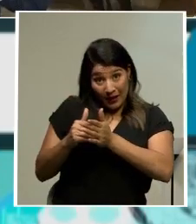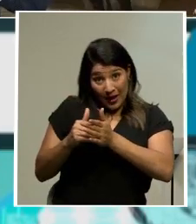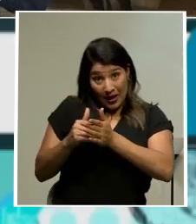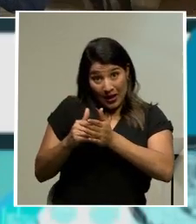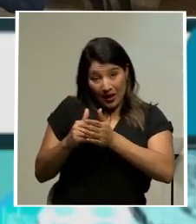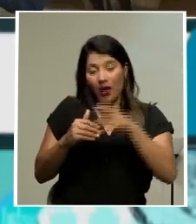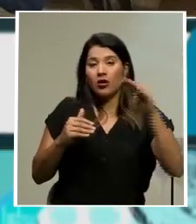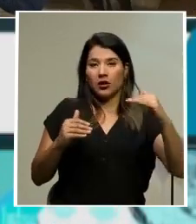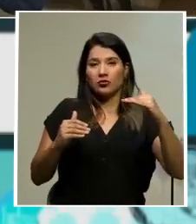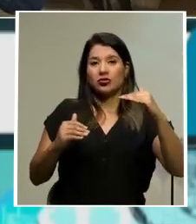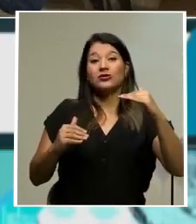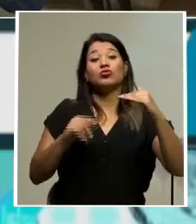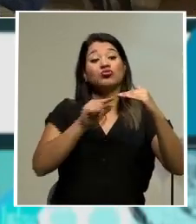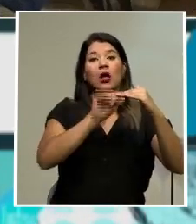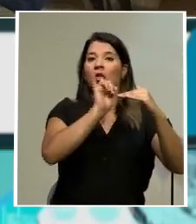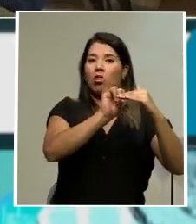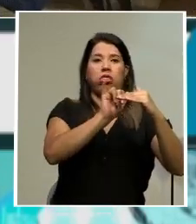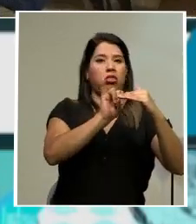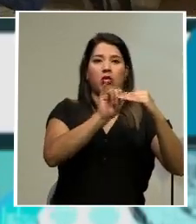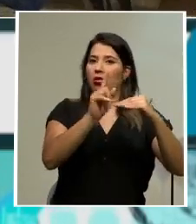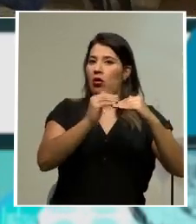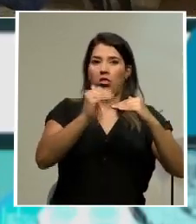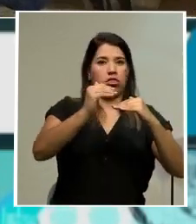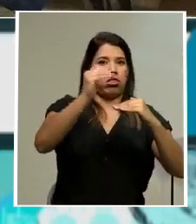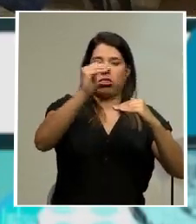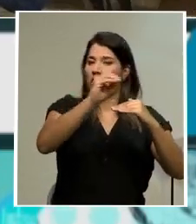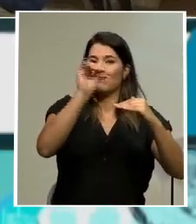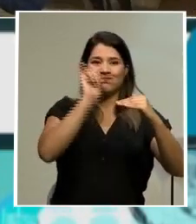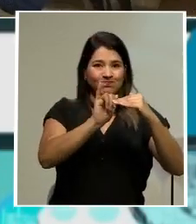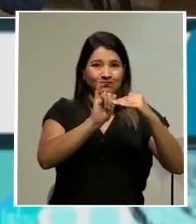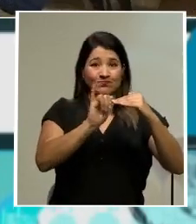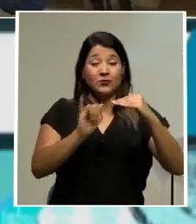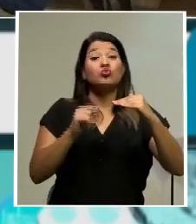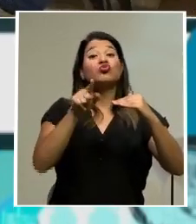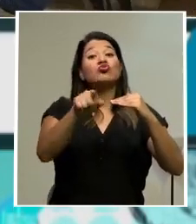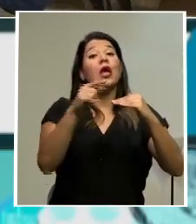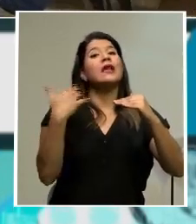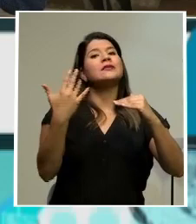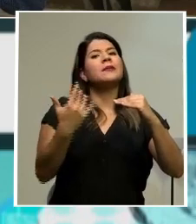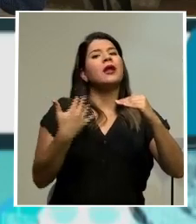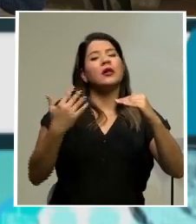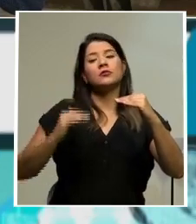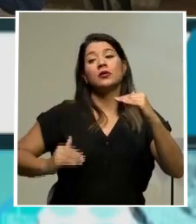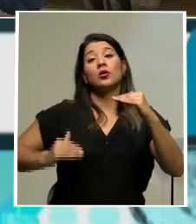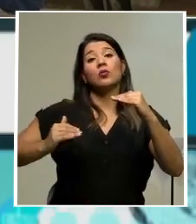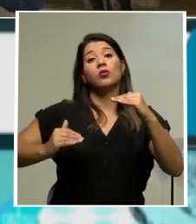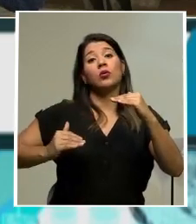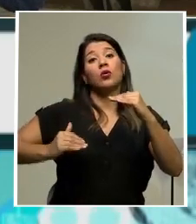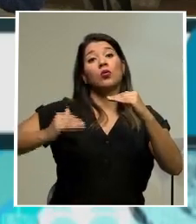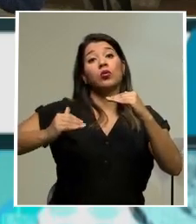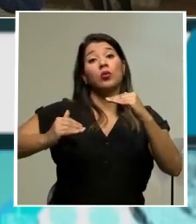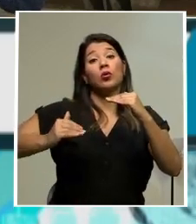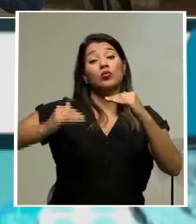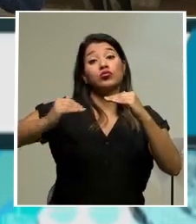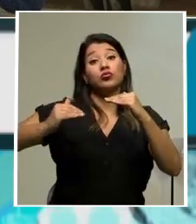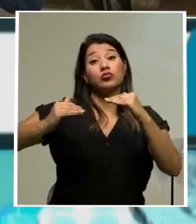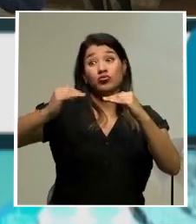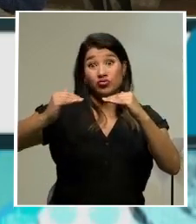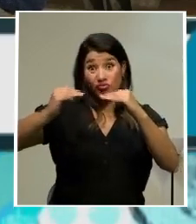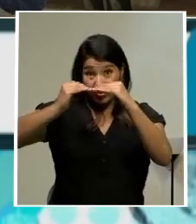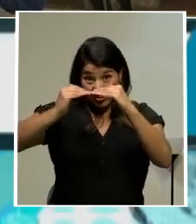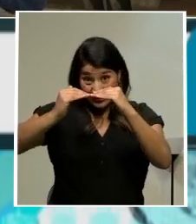menos que pues algún criterio obligue a que ese que estaba ganando un millón pues también